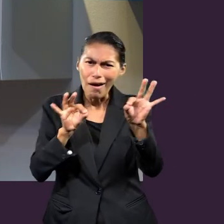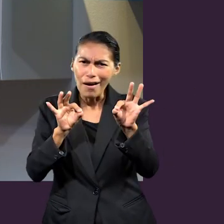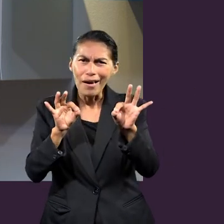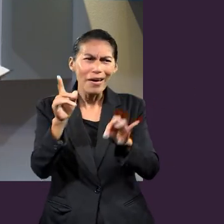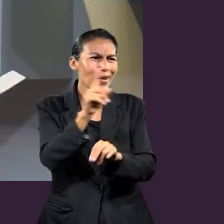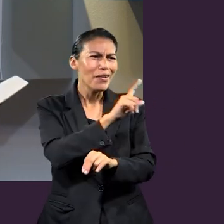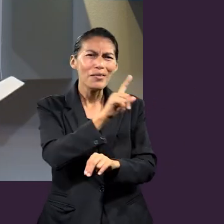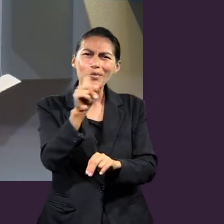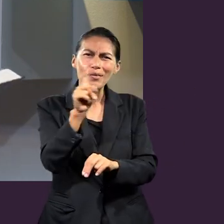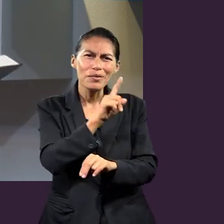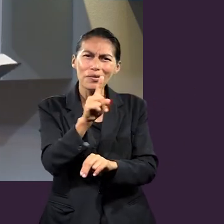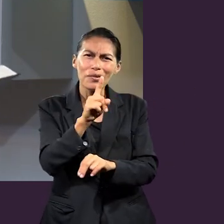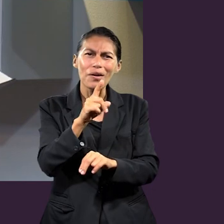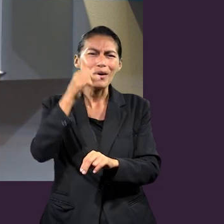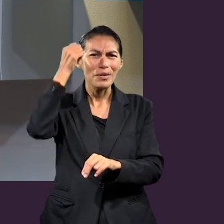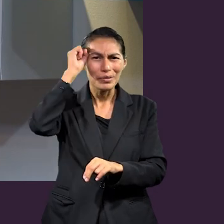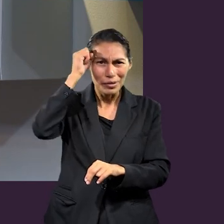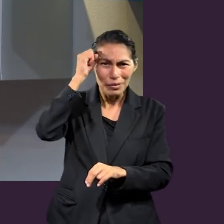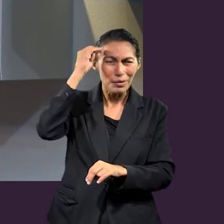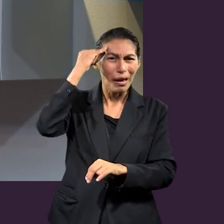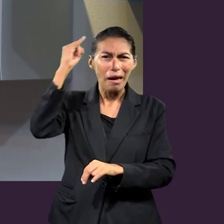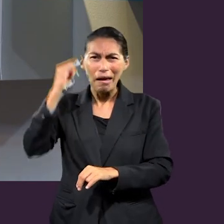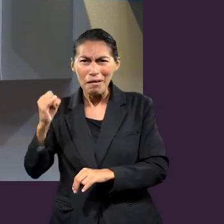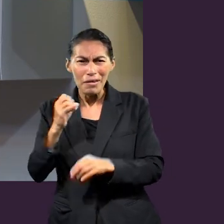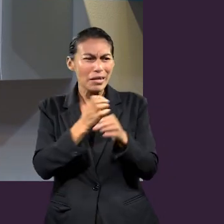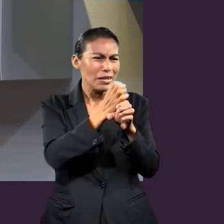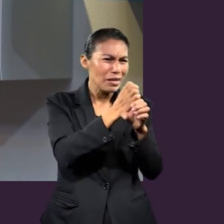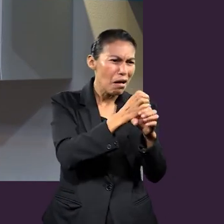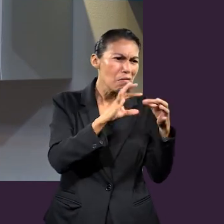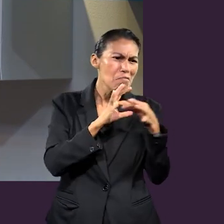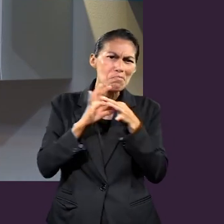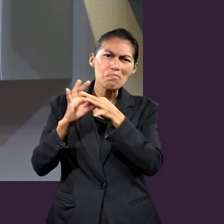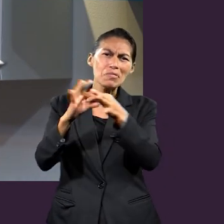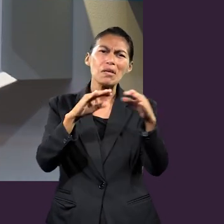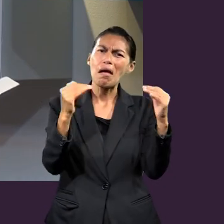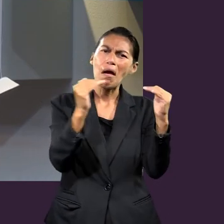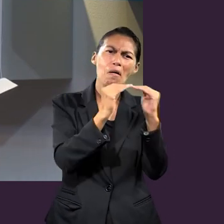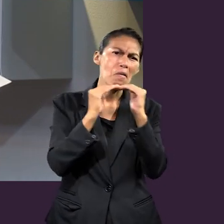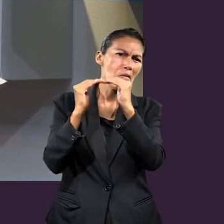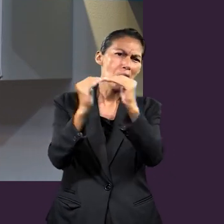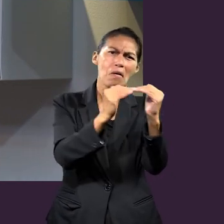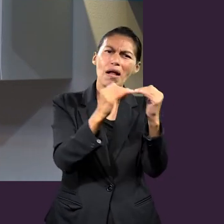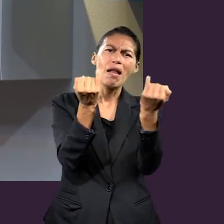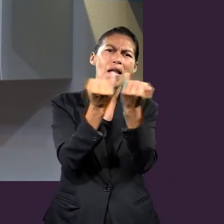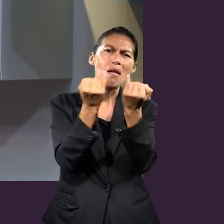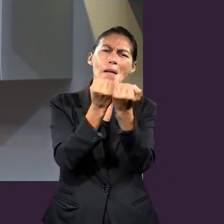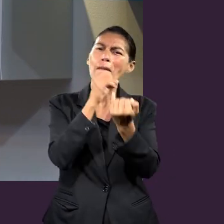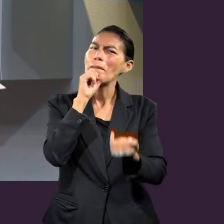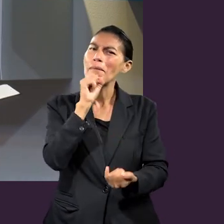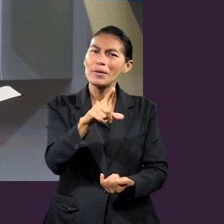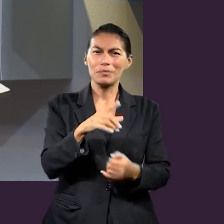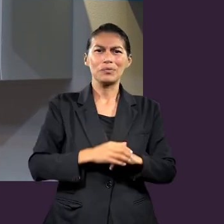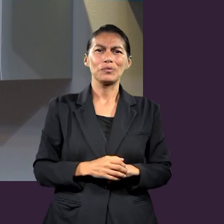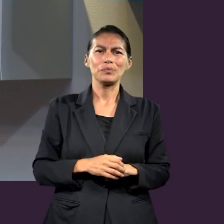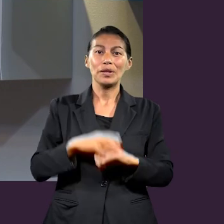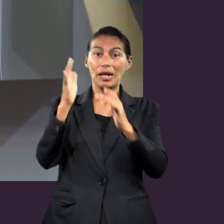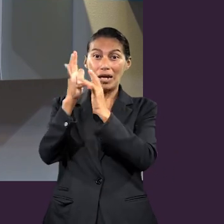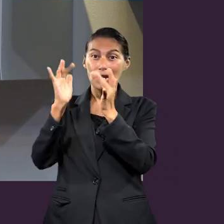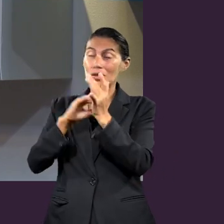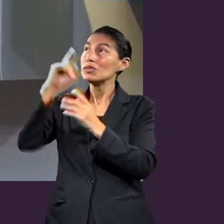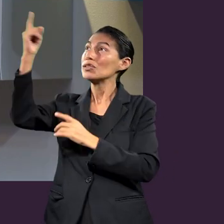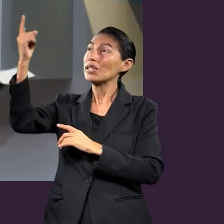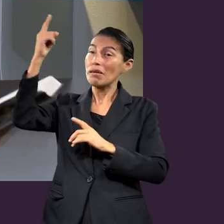todos somos iguales, ante los ojos de Dios. La sangre de Jesús, se vertió en la cruz,